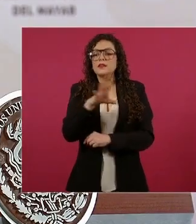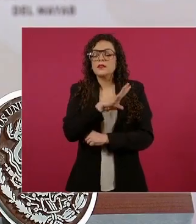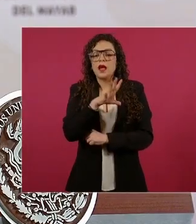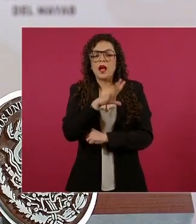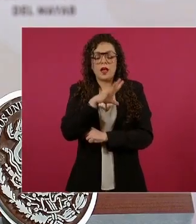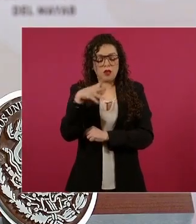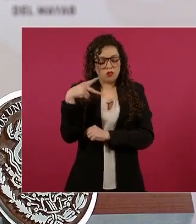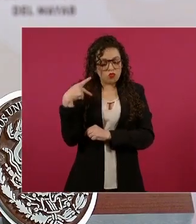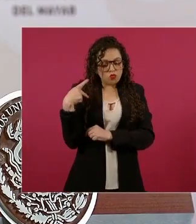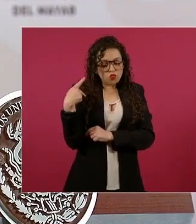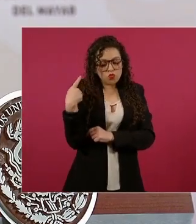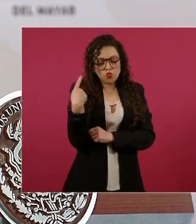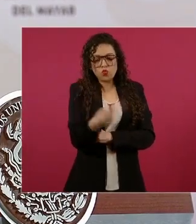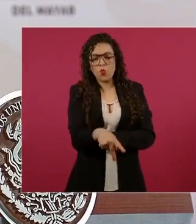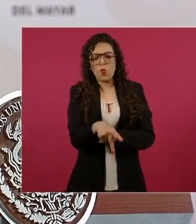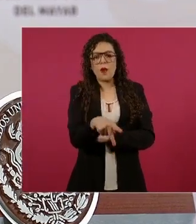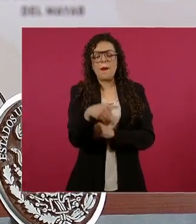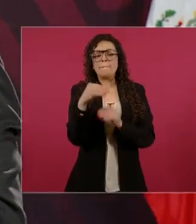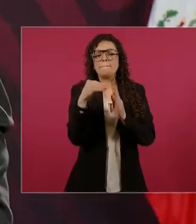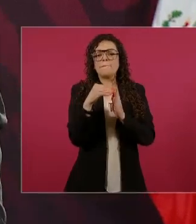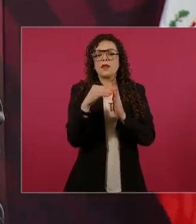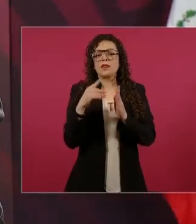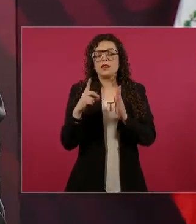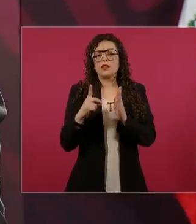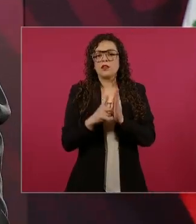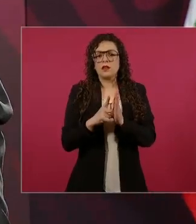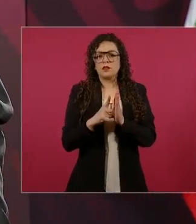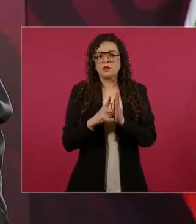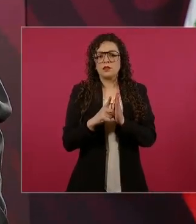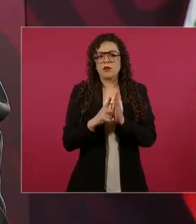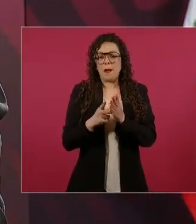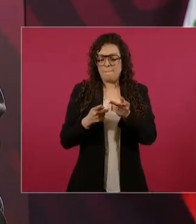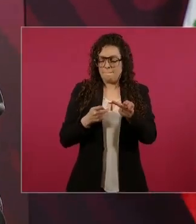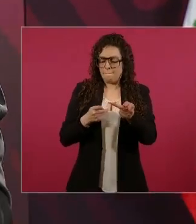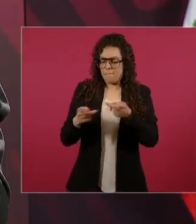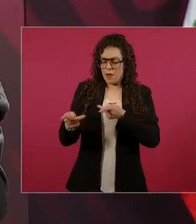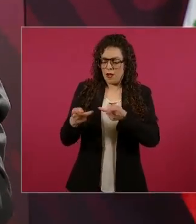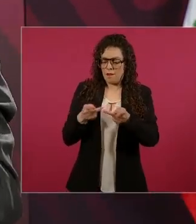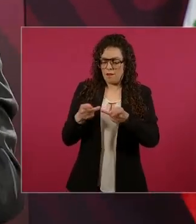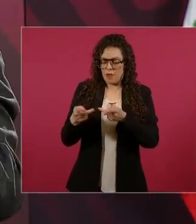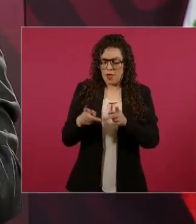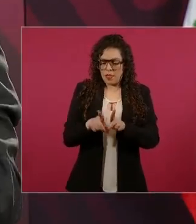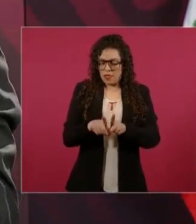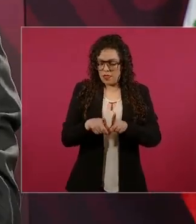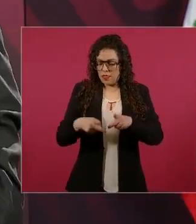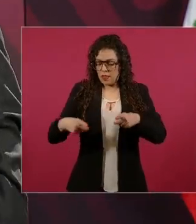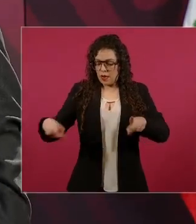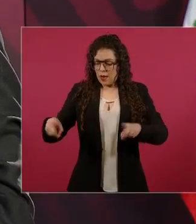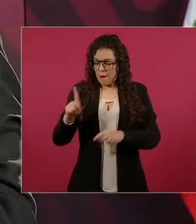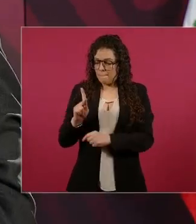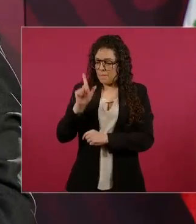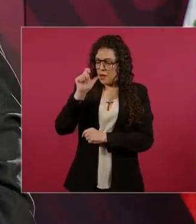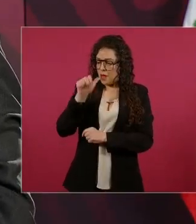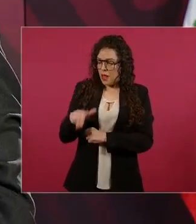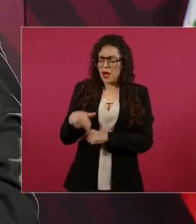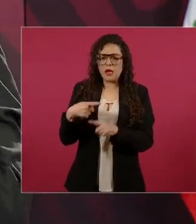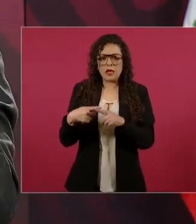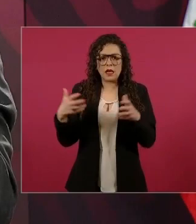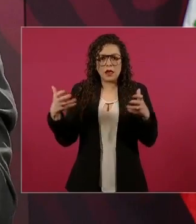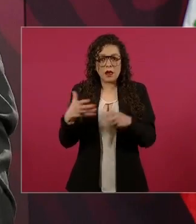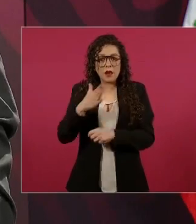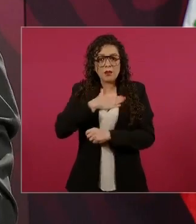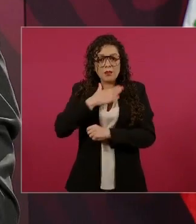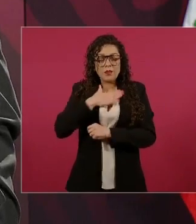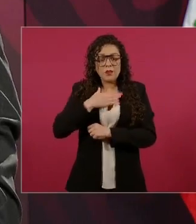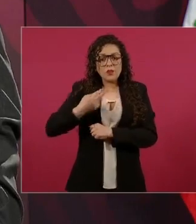con un plan de desarrollo elaborado por nosotros. No